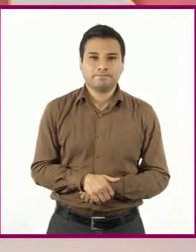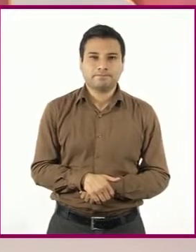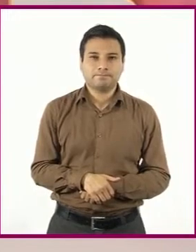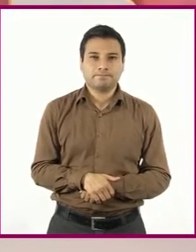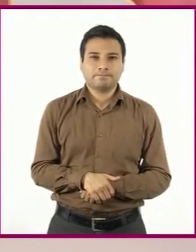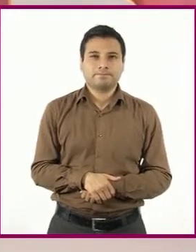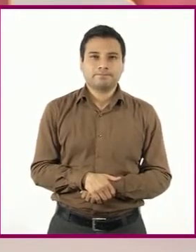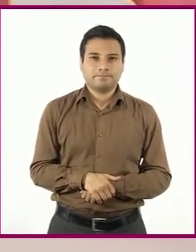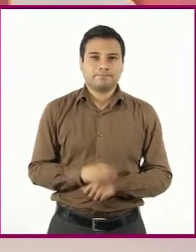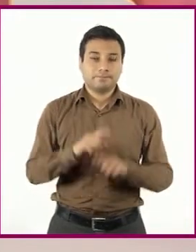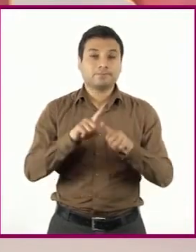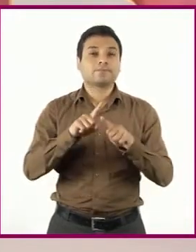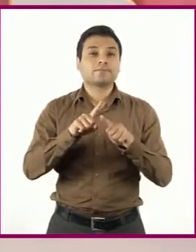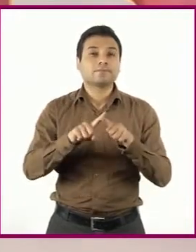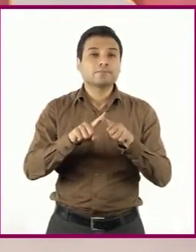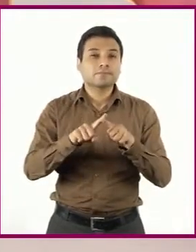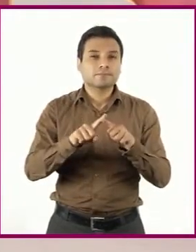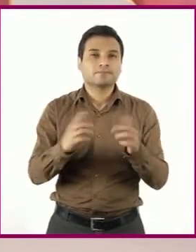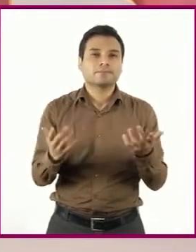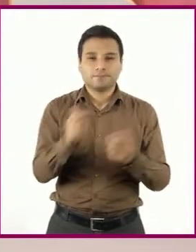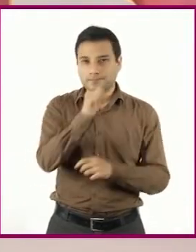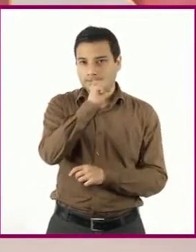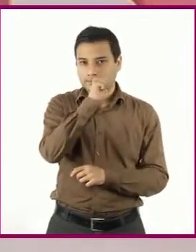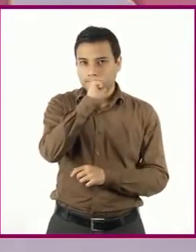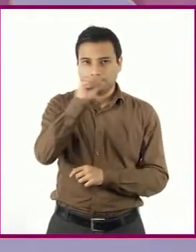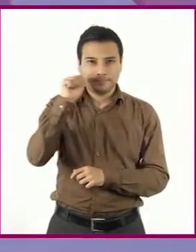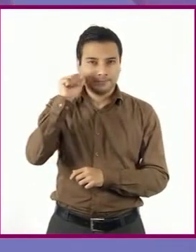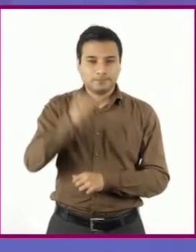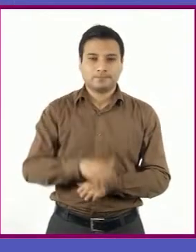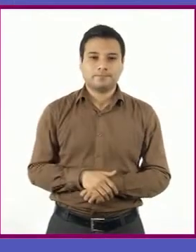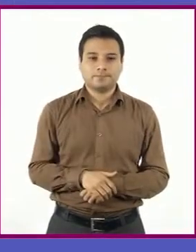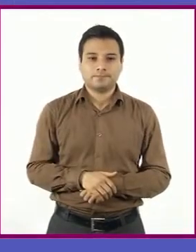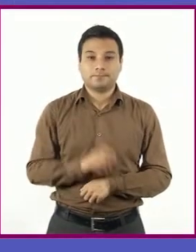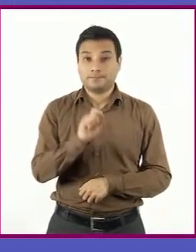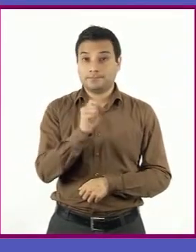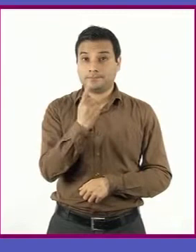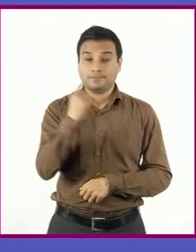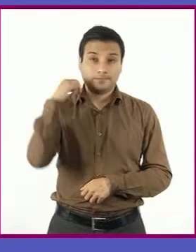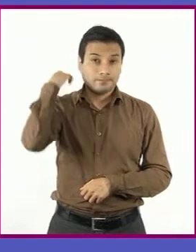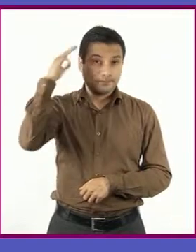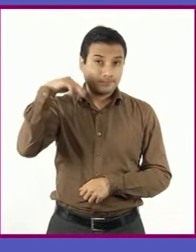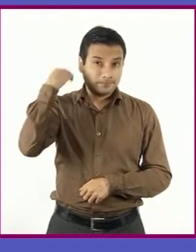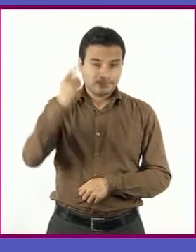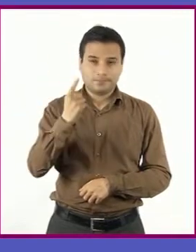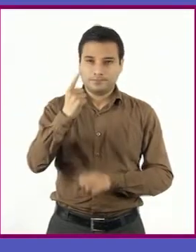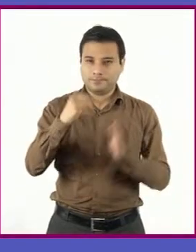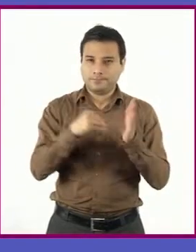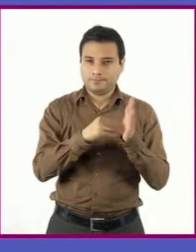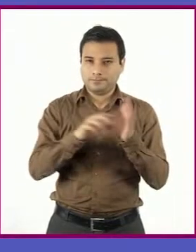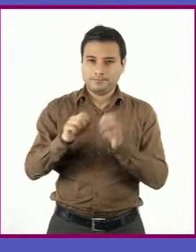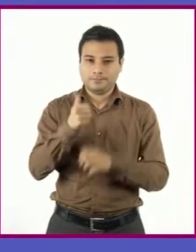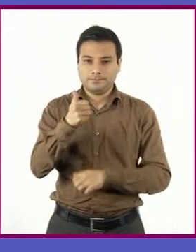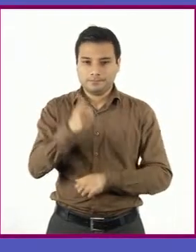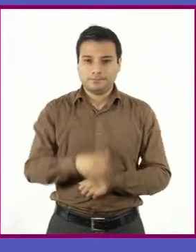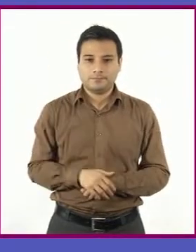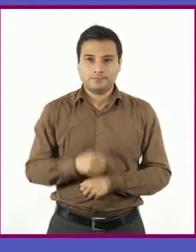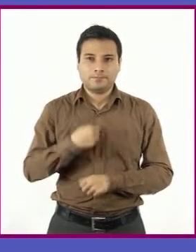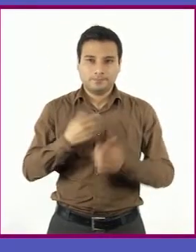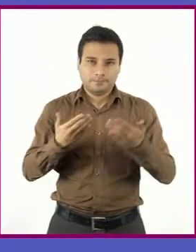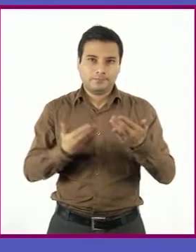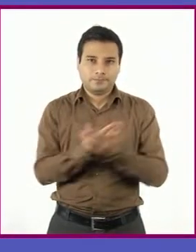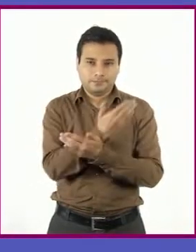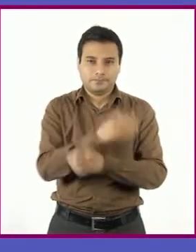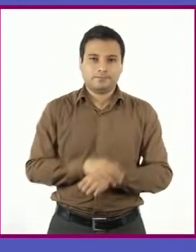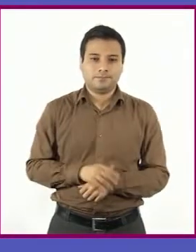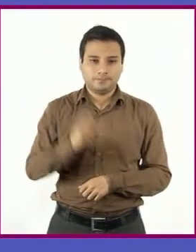Don Benito Juárez. ¡Adelante! El 21 de marzo de 1806, nací en el pueblo de